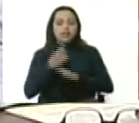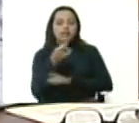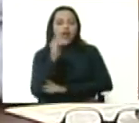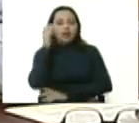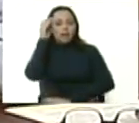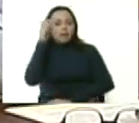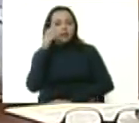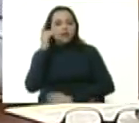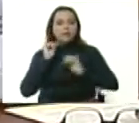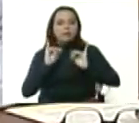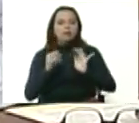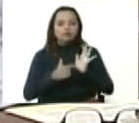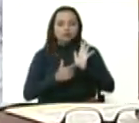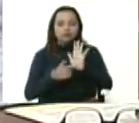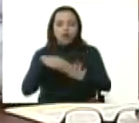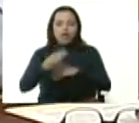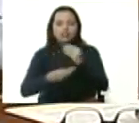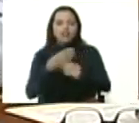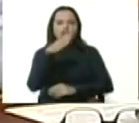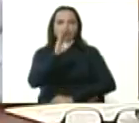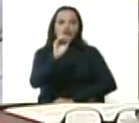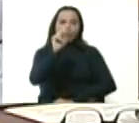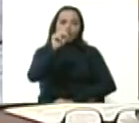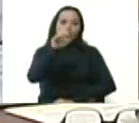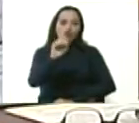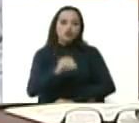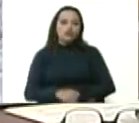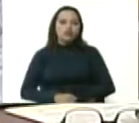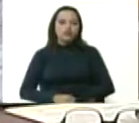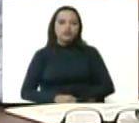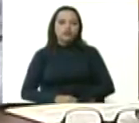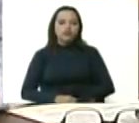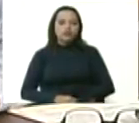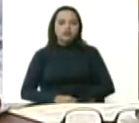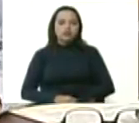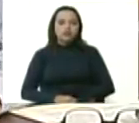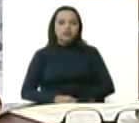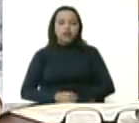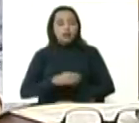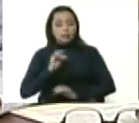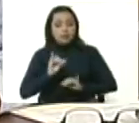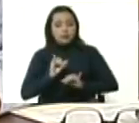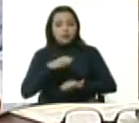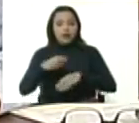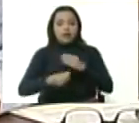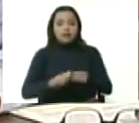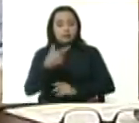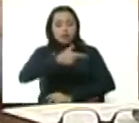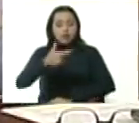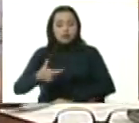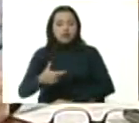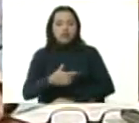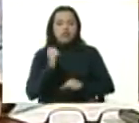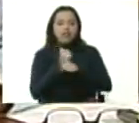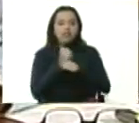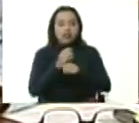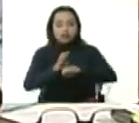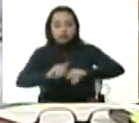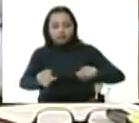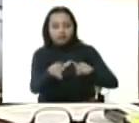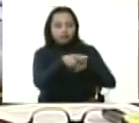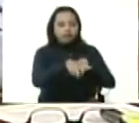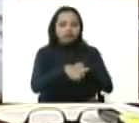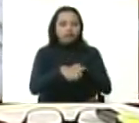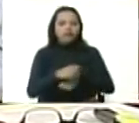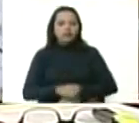de incluso emitir bonos agrícolas a la bolsa de forma tal que el agricultor el productor la agroindustria